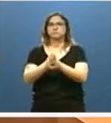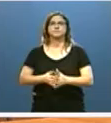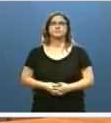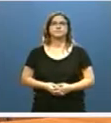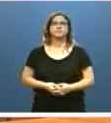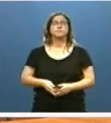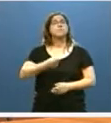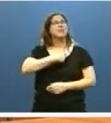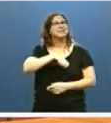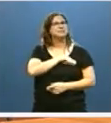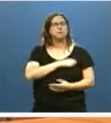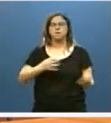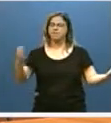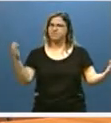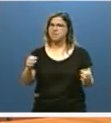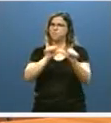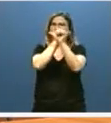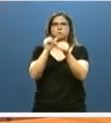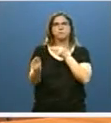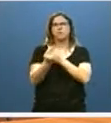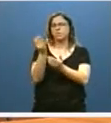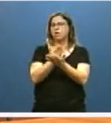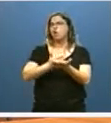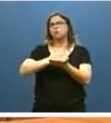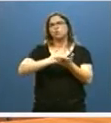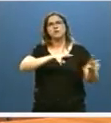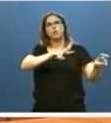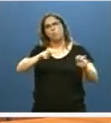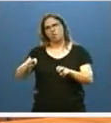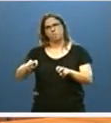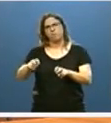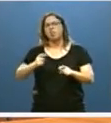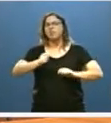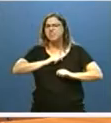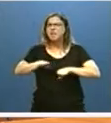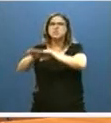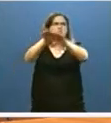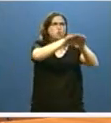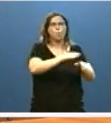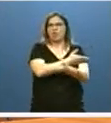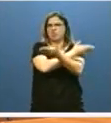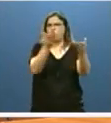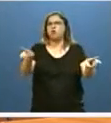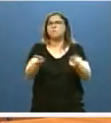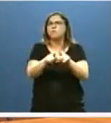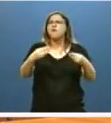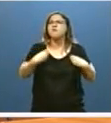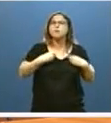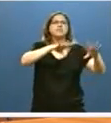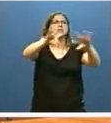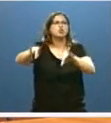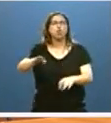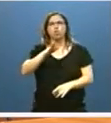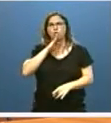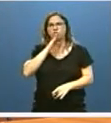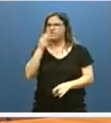España necesita un nuevo modelo de financiación autonómica que garantice la igualdad efectiva de todos con independencia del territorio en el que vivamos,